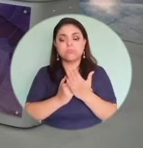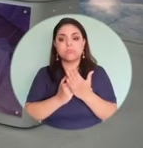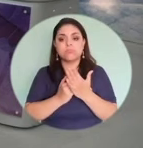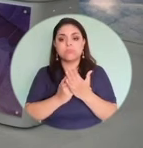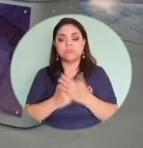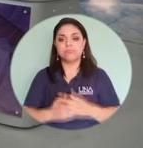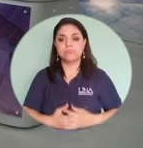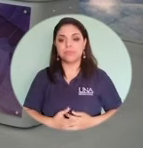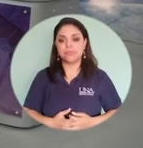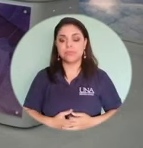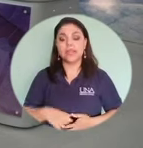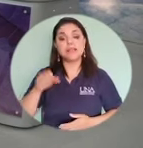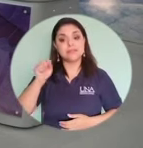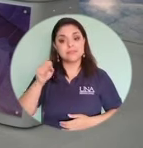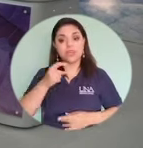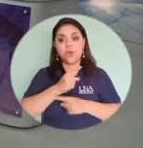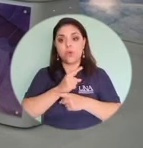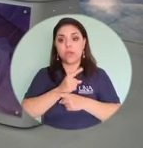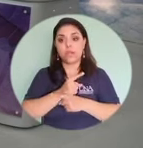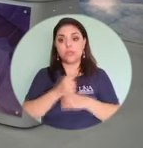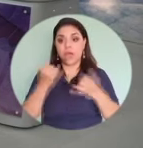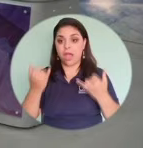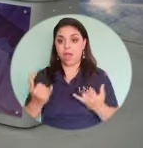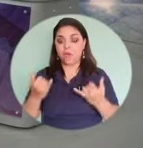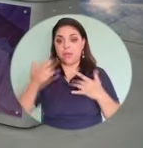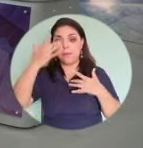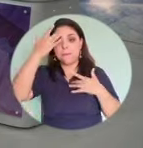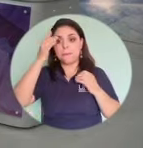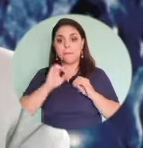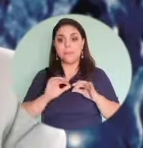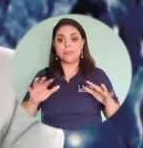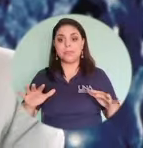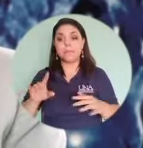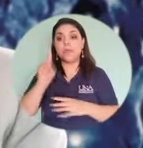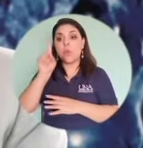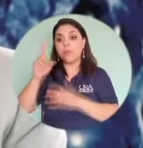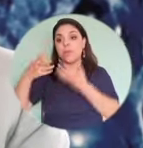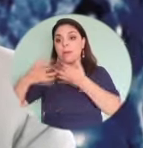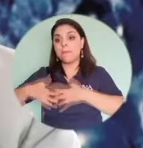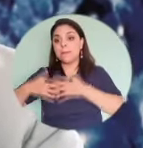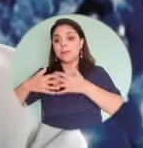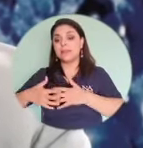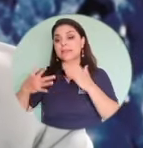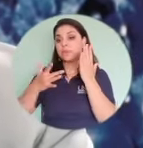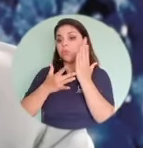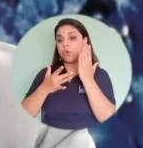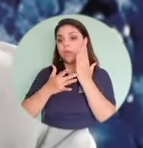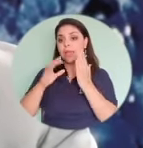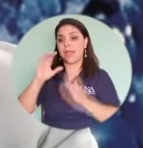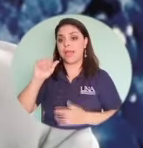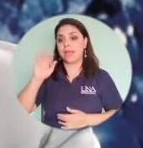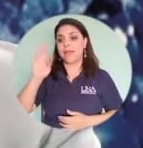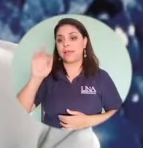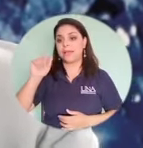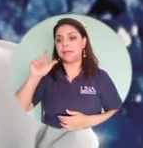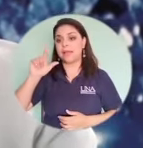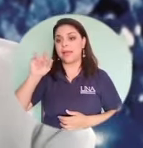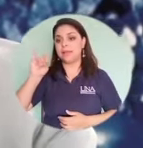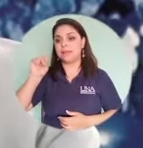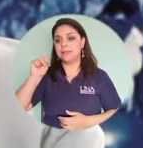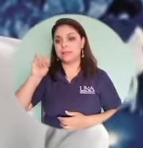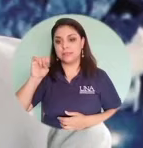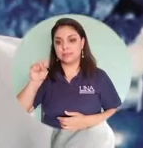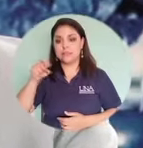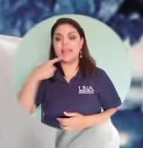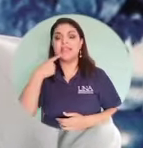tratándose de la pandemia, recientemente una empresa de investigación tecnológica, Catálisis, revela que este